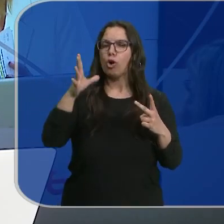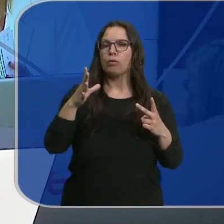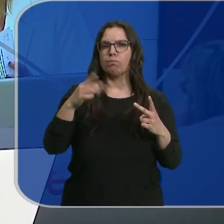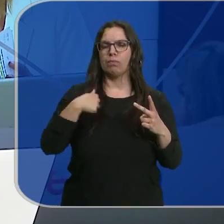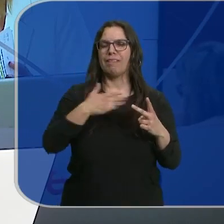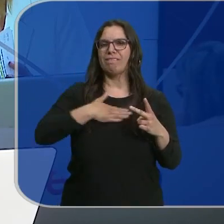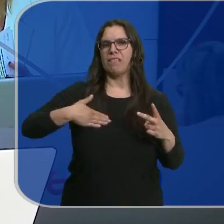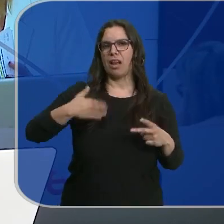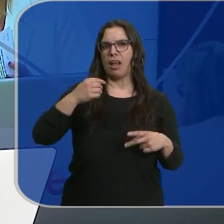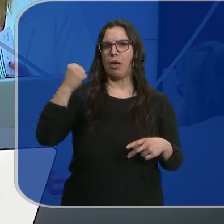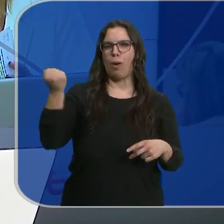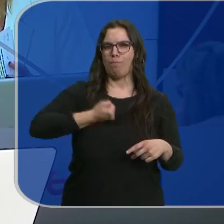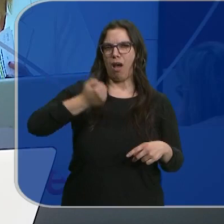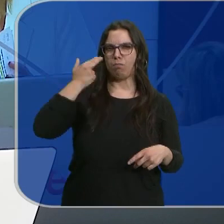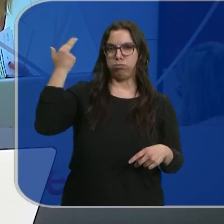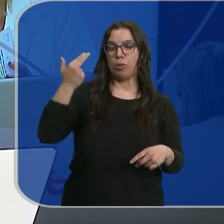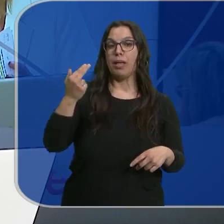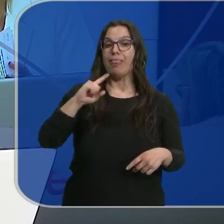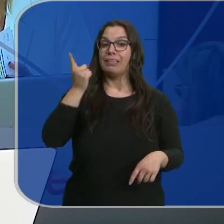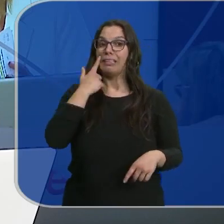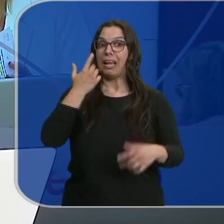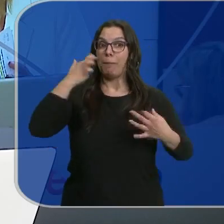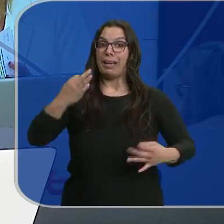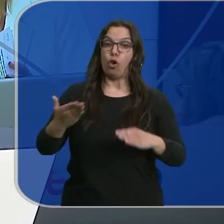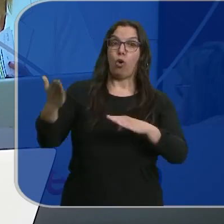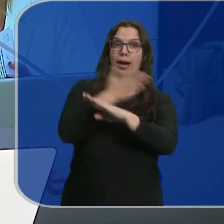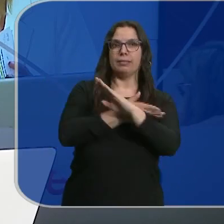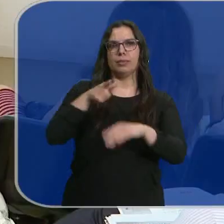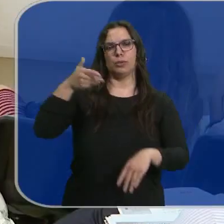suicidas. Detectar a tiempo los factores de riesgo es fundamental.